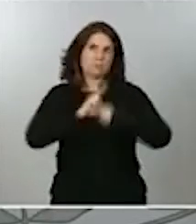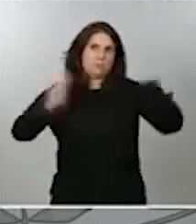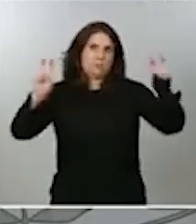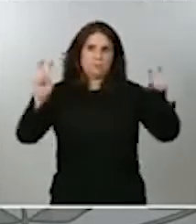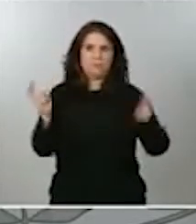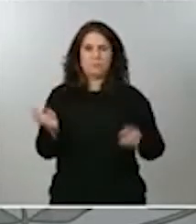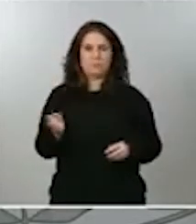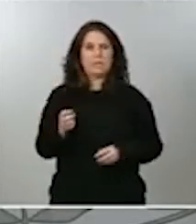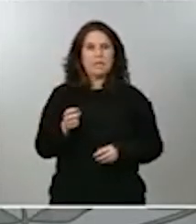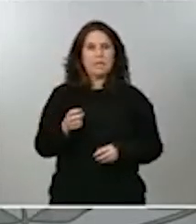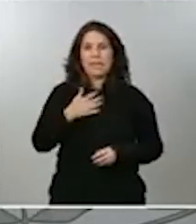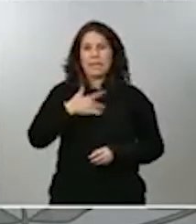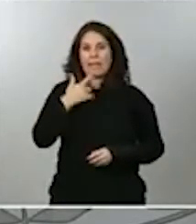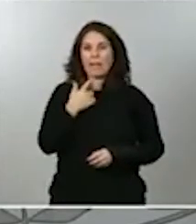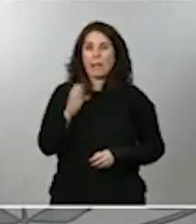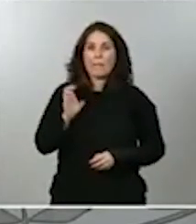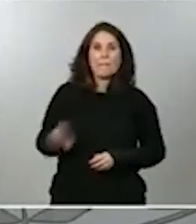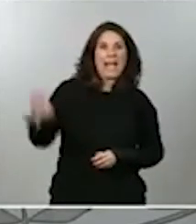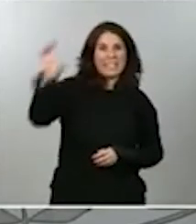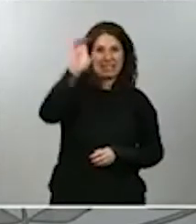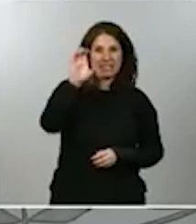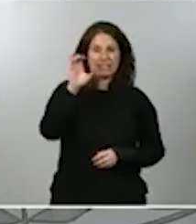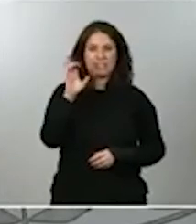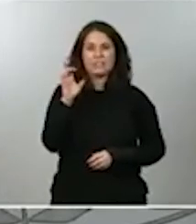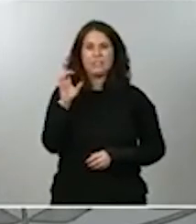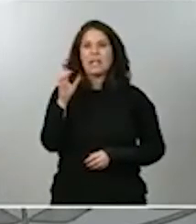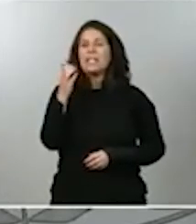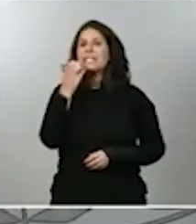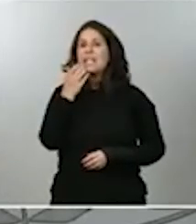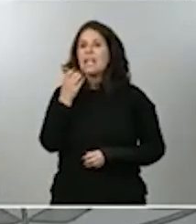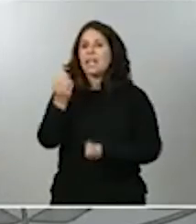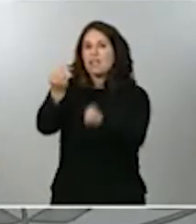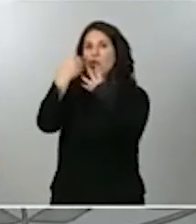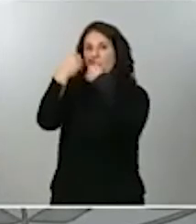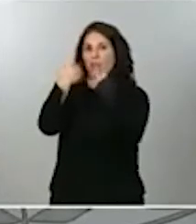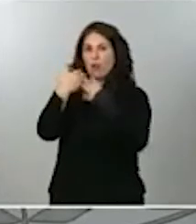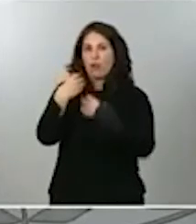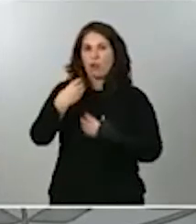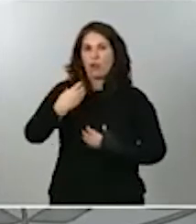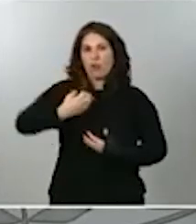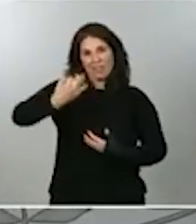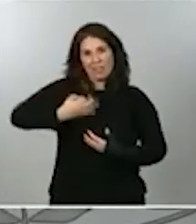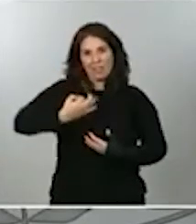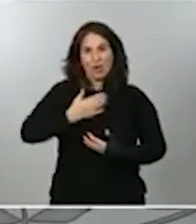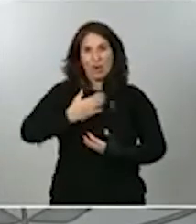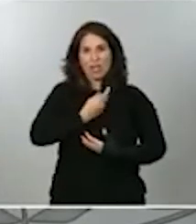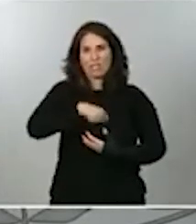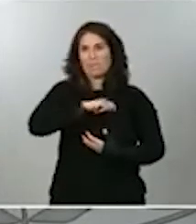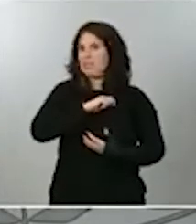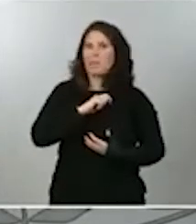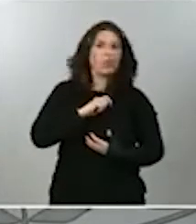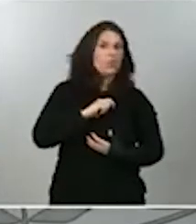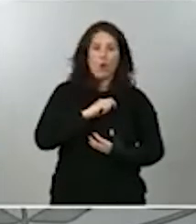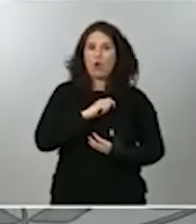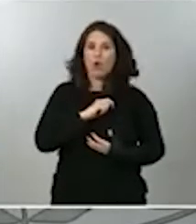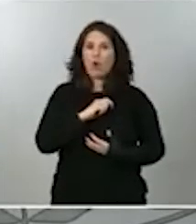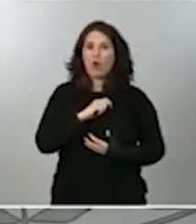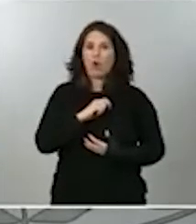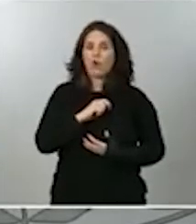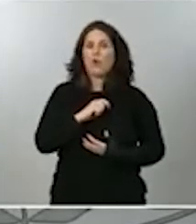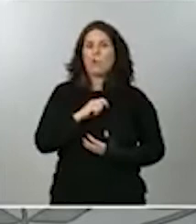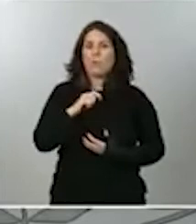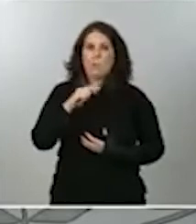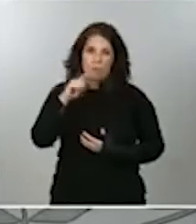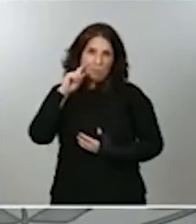que no realicen el intercambio de información efectivo con España de manera que se perjudica la lucha